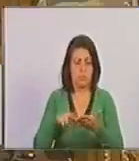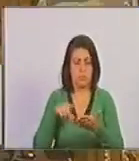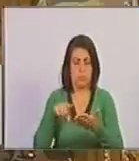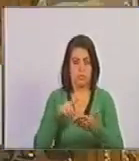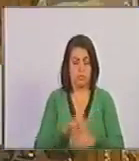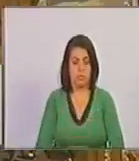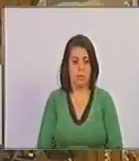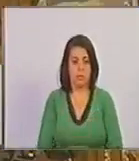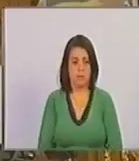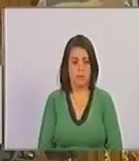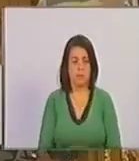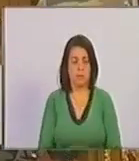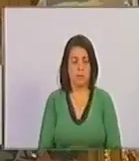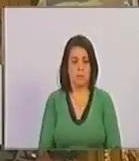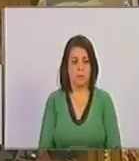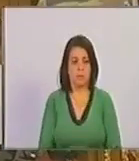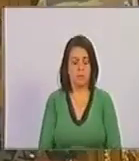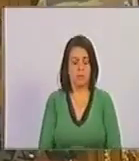Adelante, diputado.